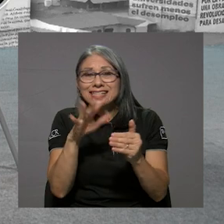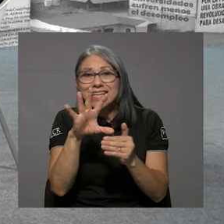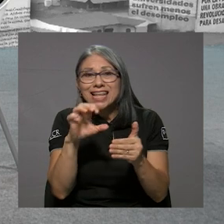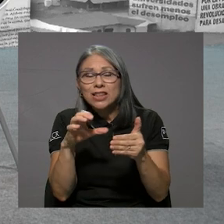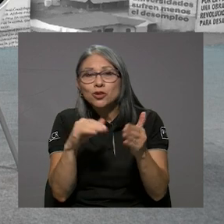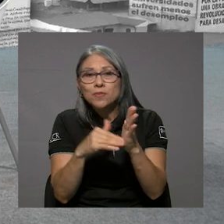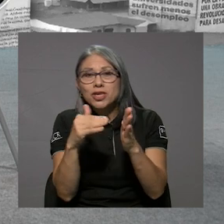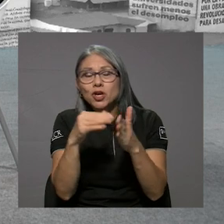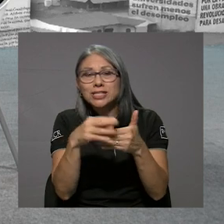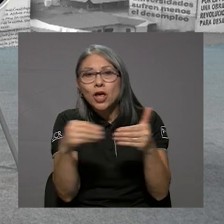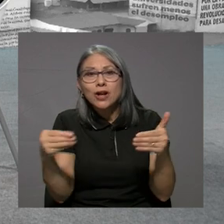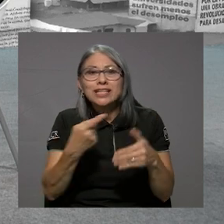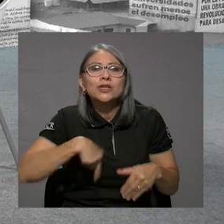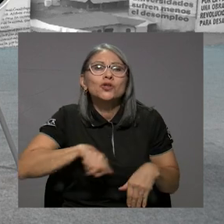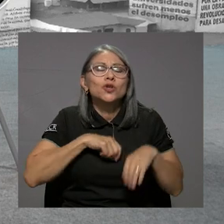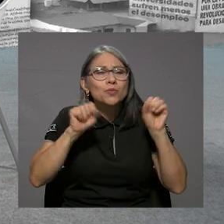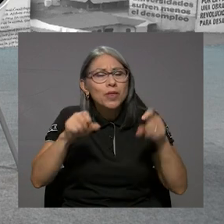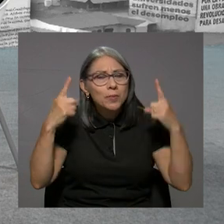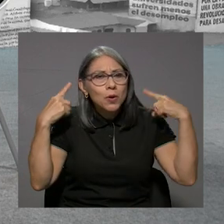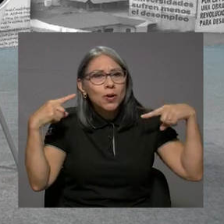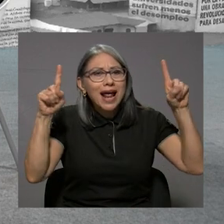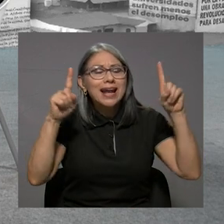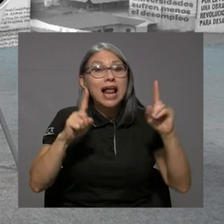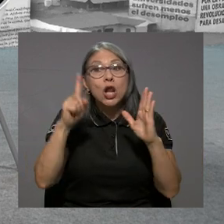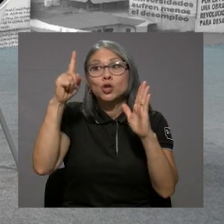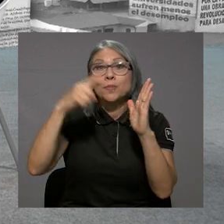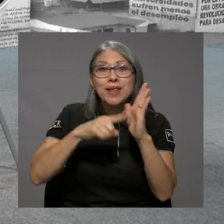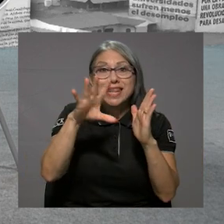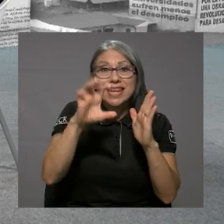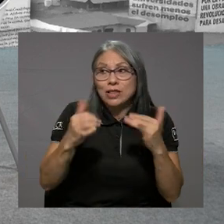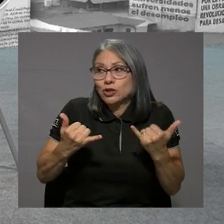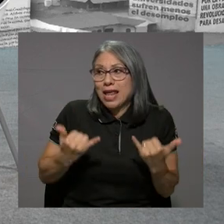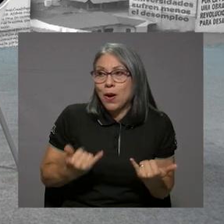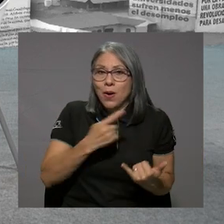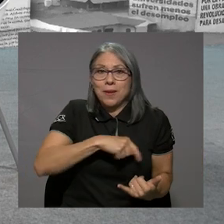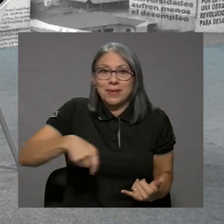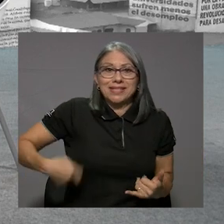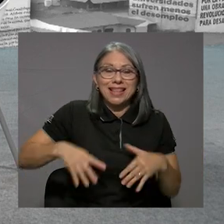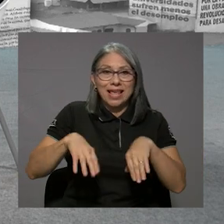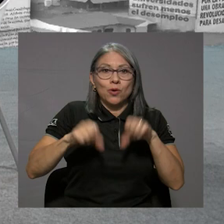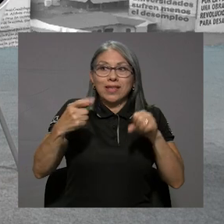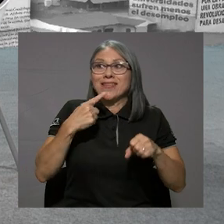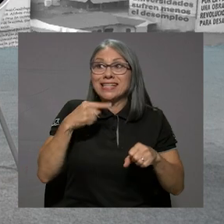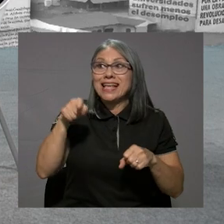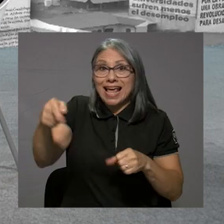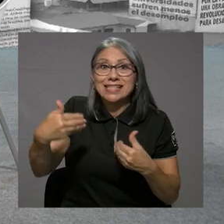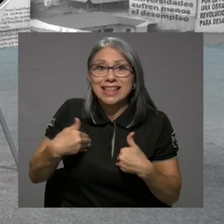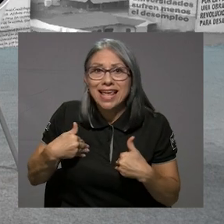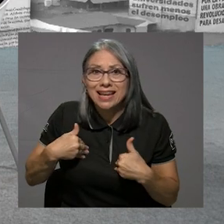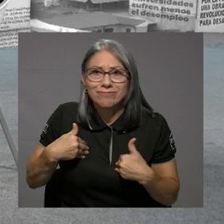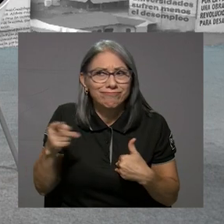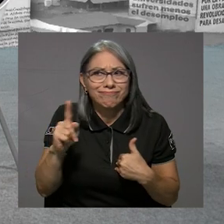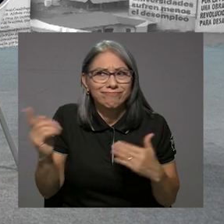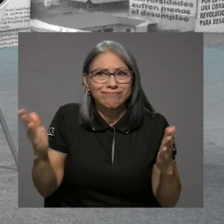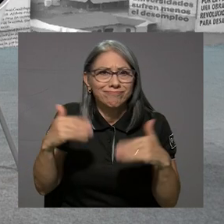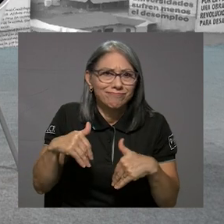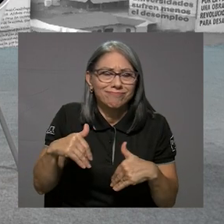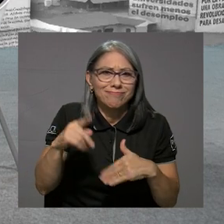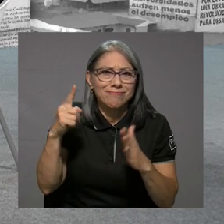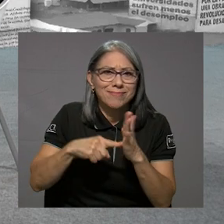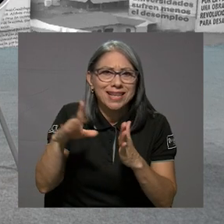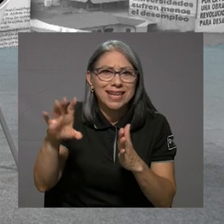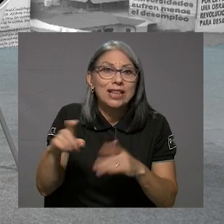casi 500 millones de dólares, hubiéramos alcanzado los 1.500 que hoy día el presidente ejecutivo dice que ahí se tienen, no se tienen 1.500,